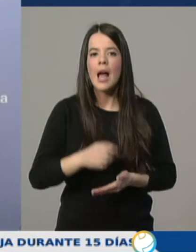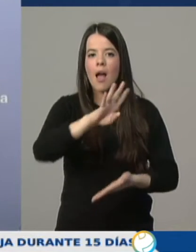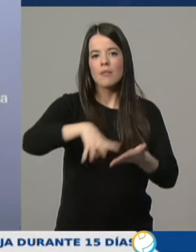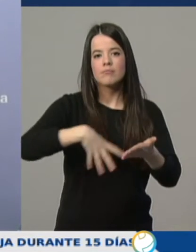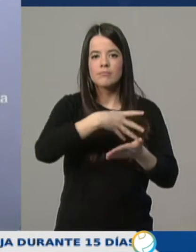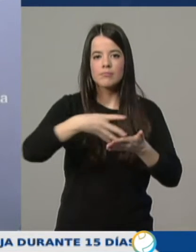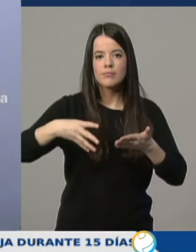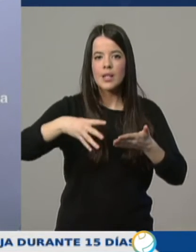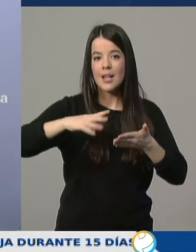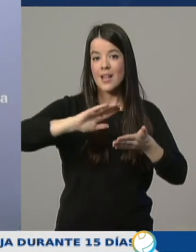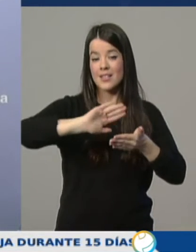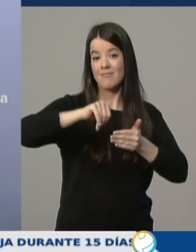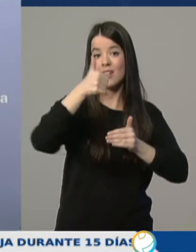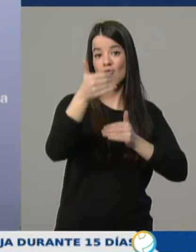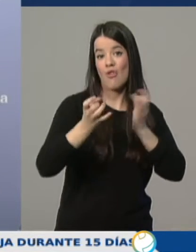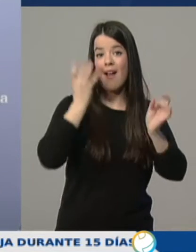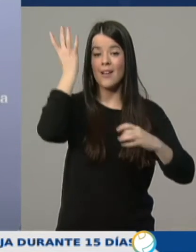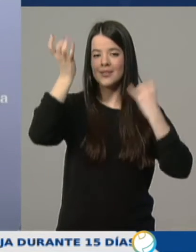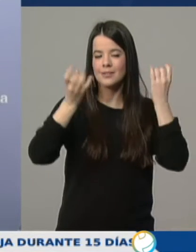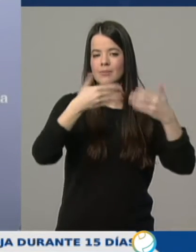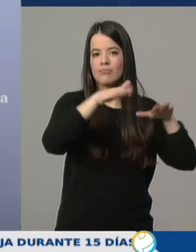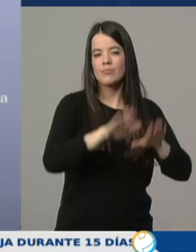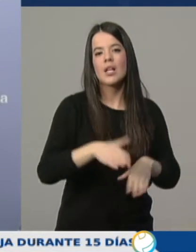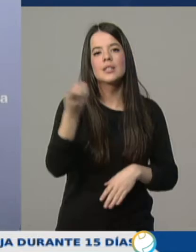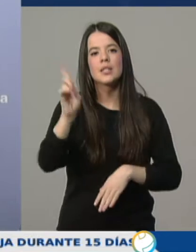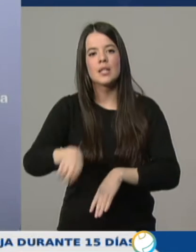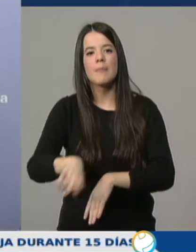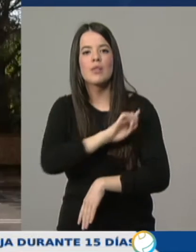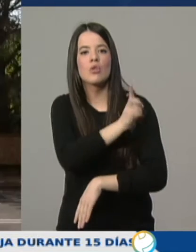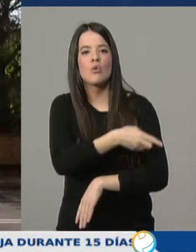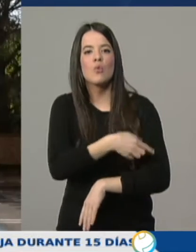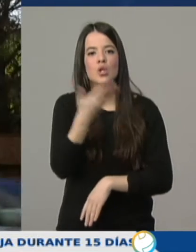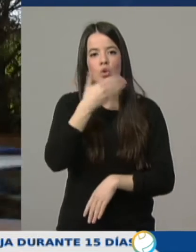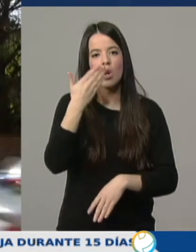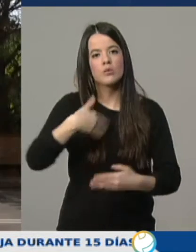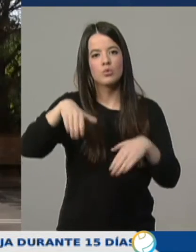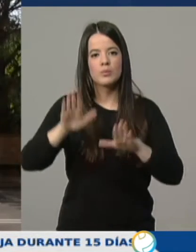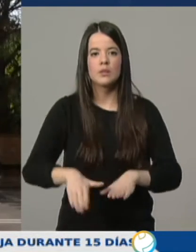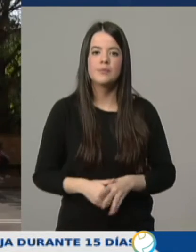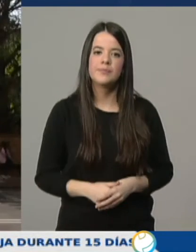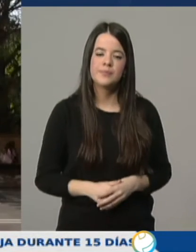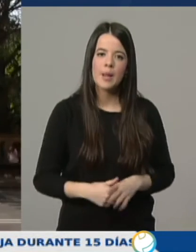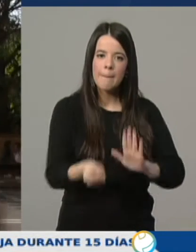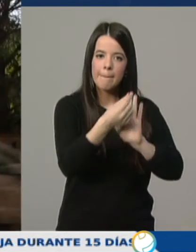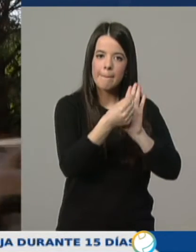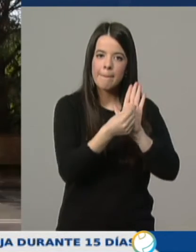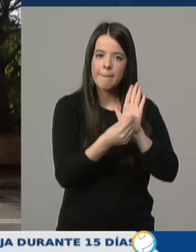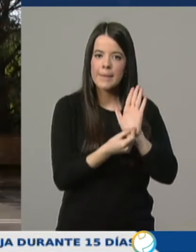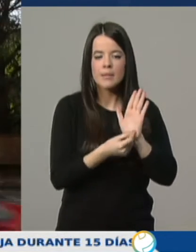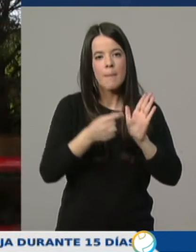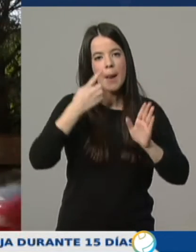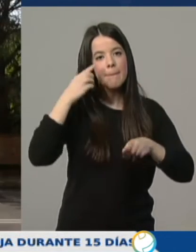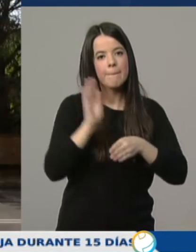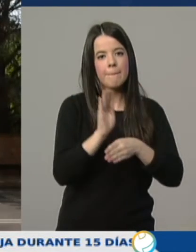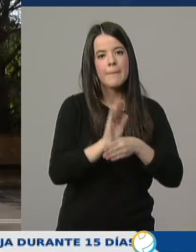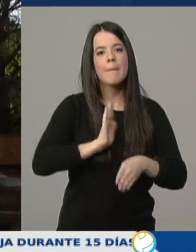actividades complementarias educativas y también el deporte escolar. La medida adoptada de carácter preventivo entra en vigor